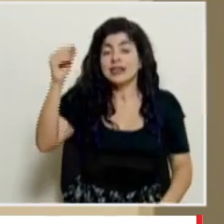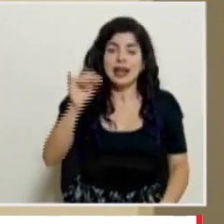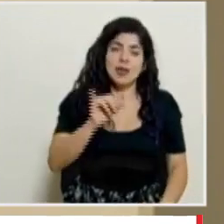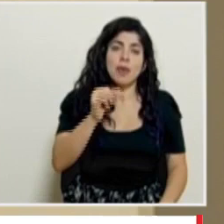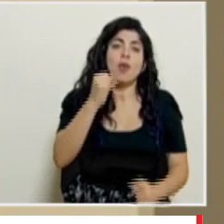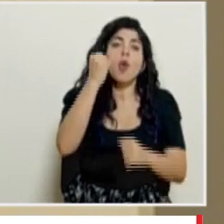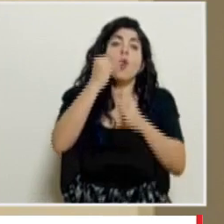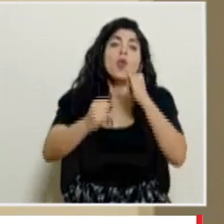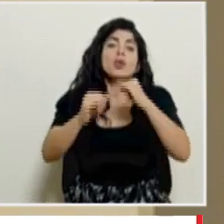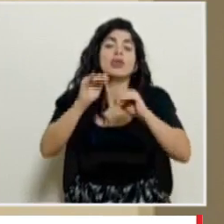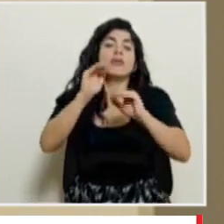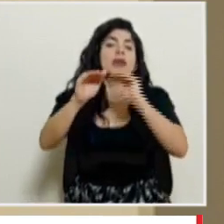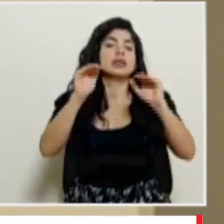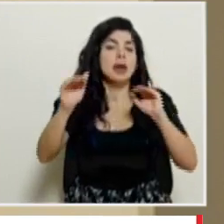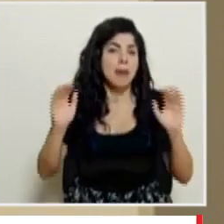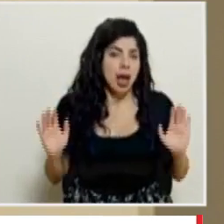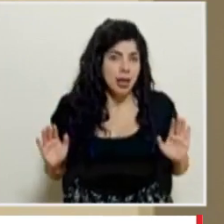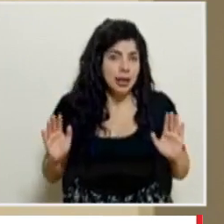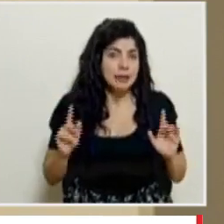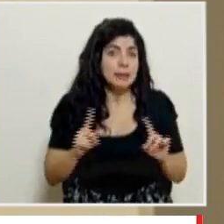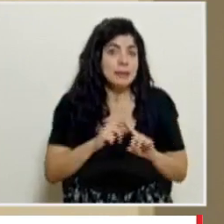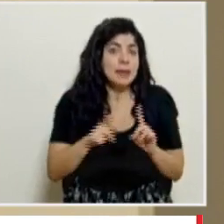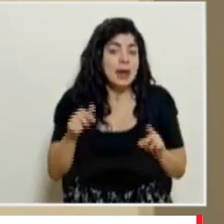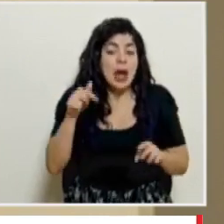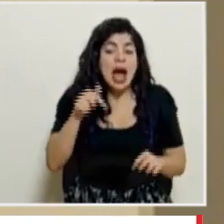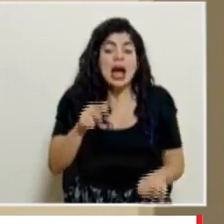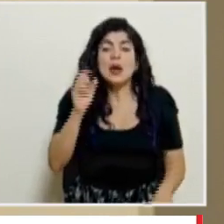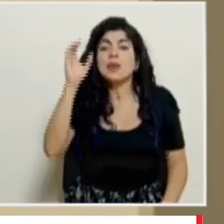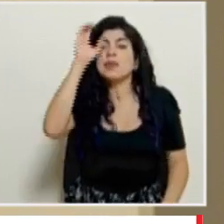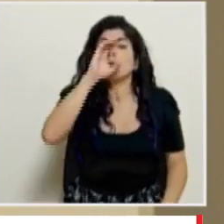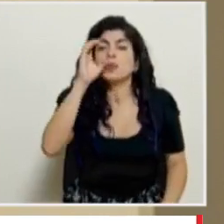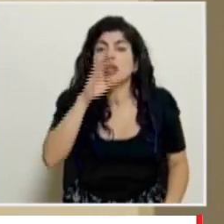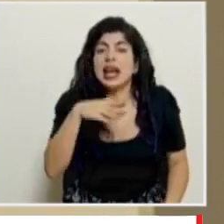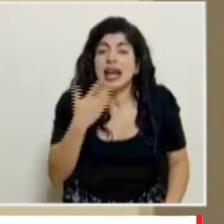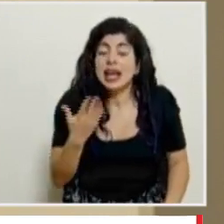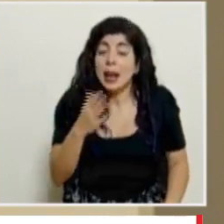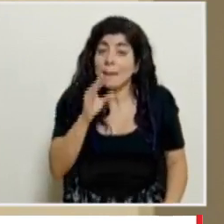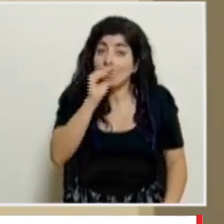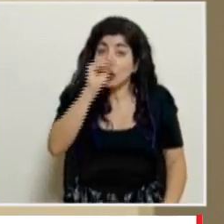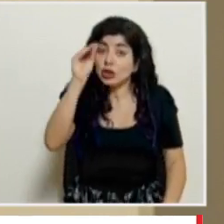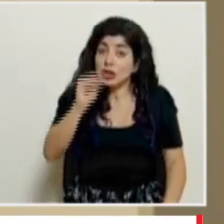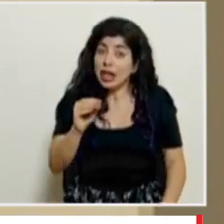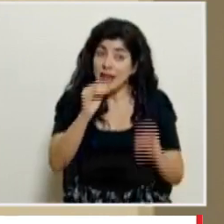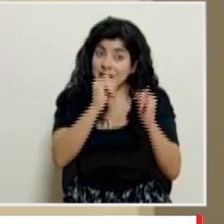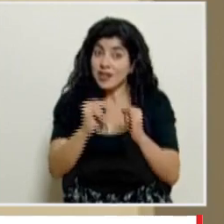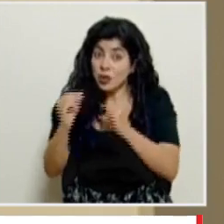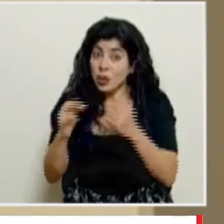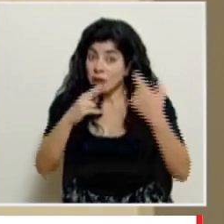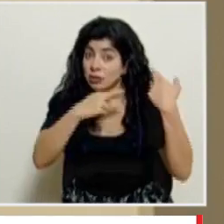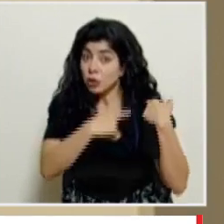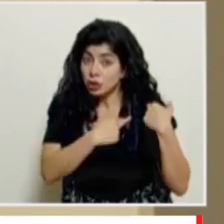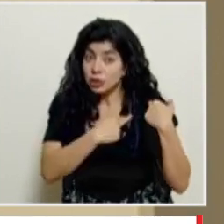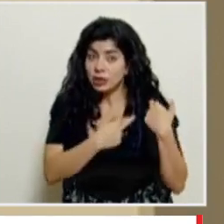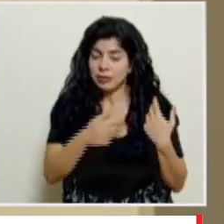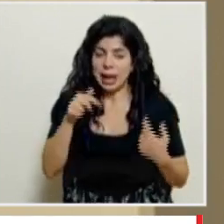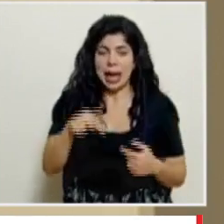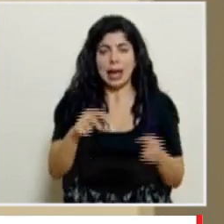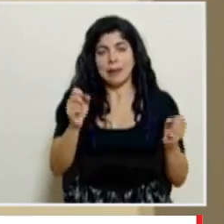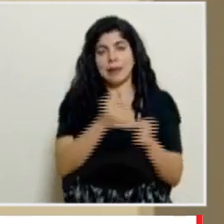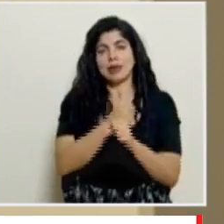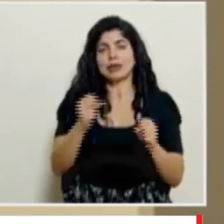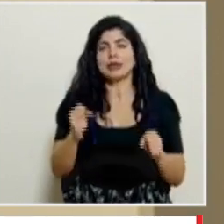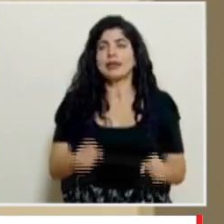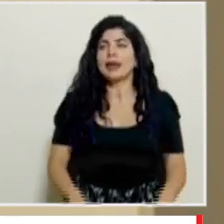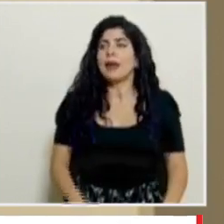es una última llamada pero claro lo que aquí estamos buscando es que esa cuota de responsabilidad individual porque aquí no podemos llegar